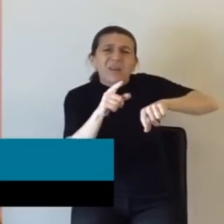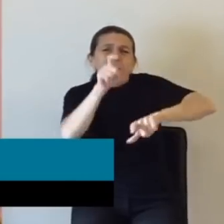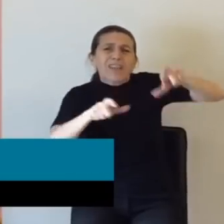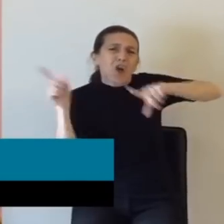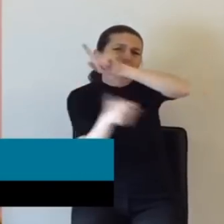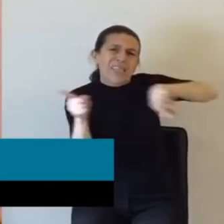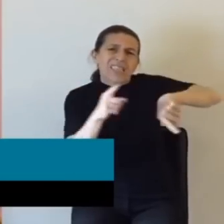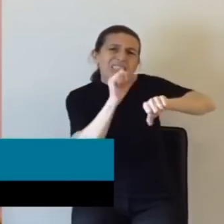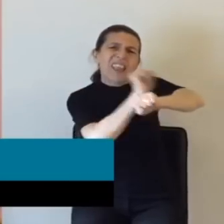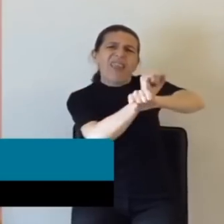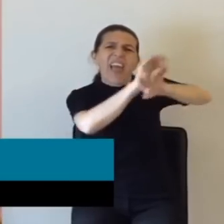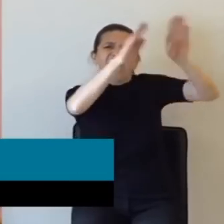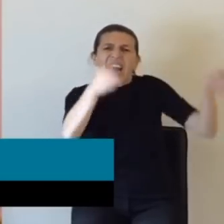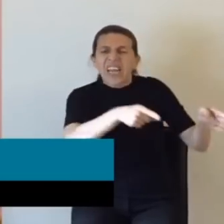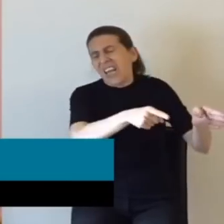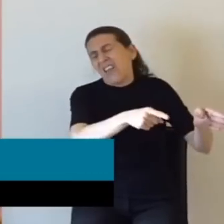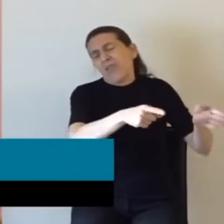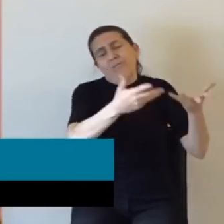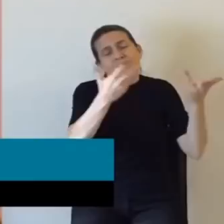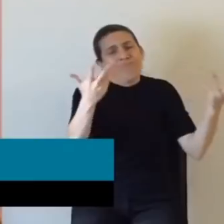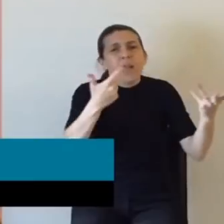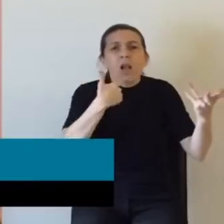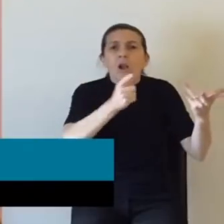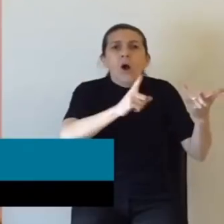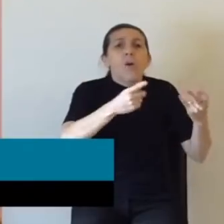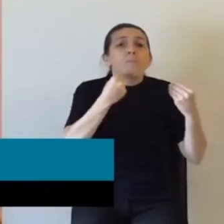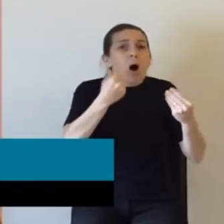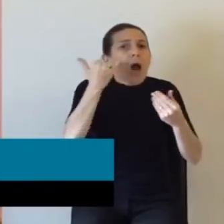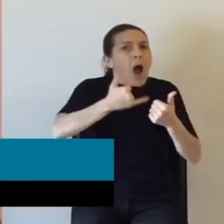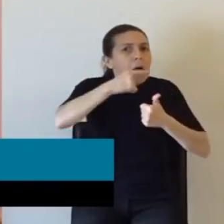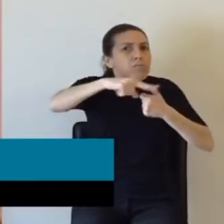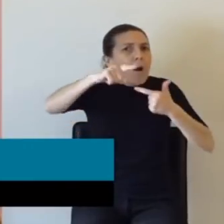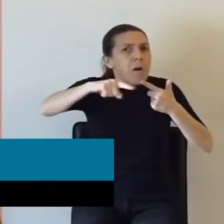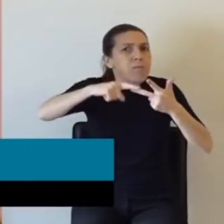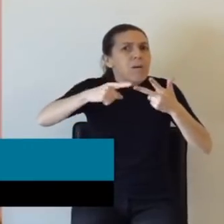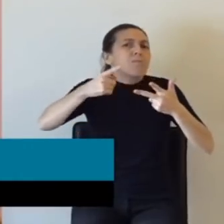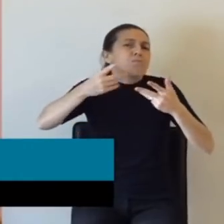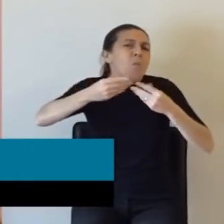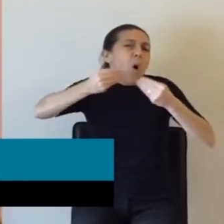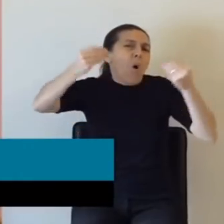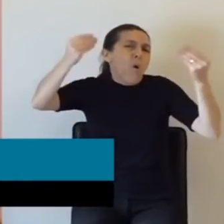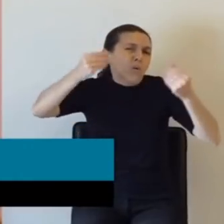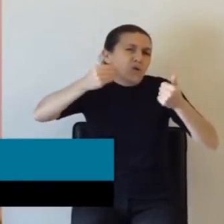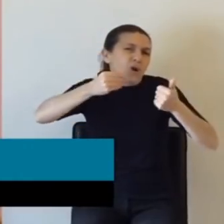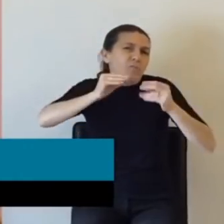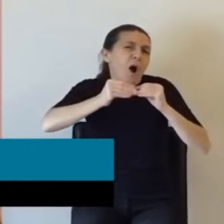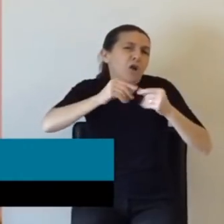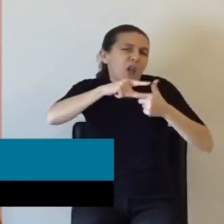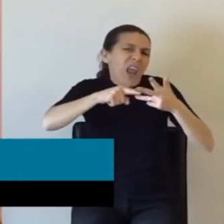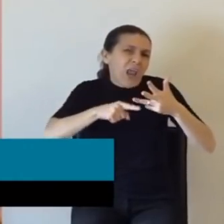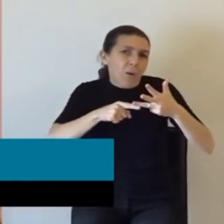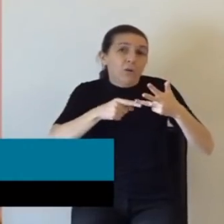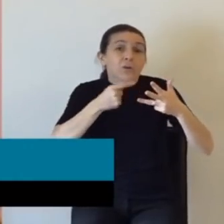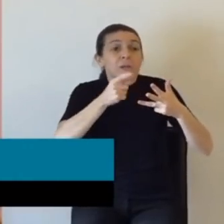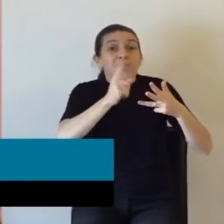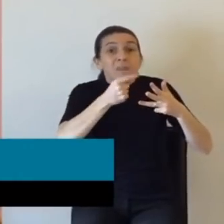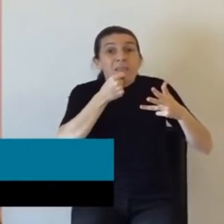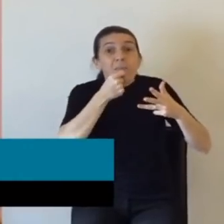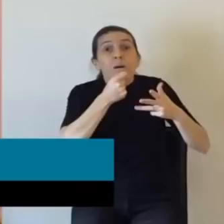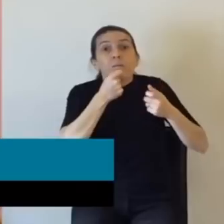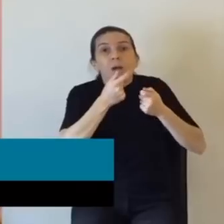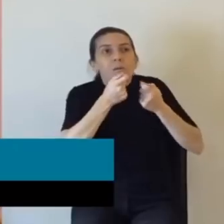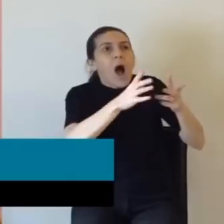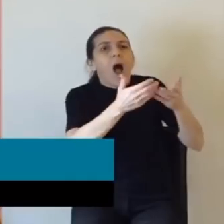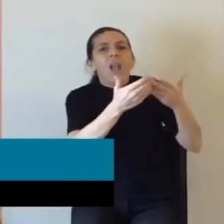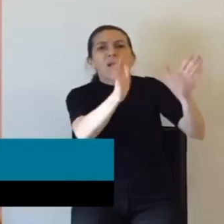impide, por miles y miles de vías que aquí no vienen a cuento, las salidas de cualquier tipo.